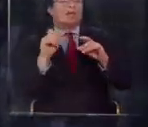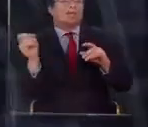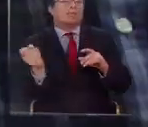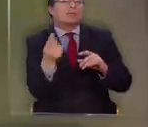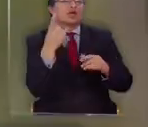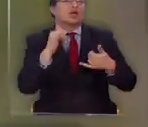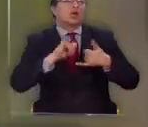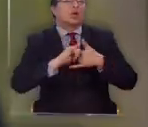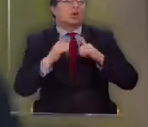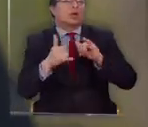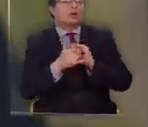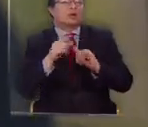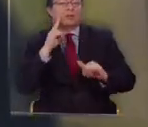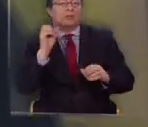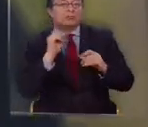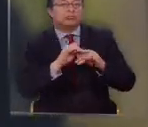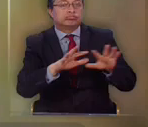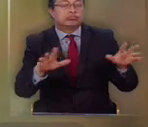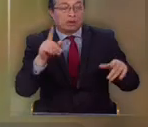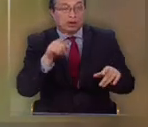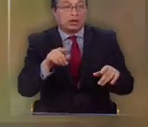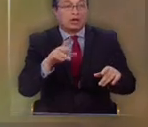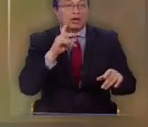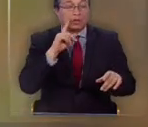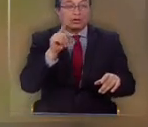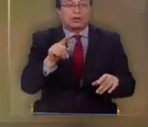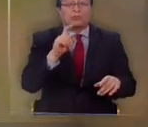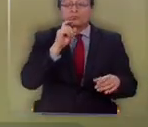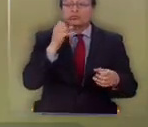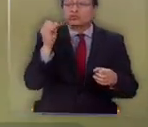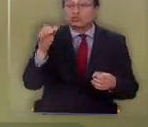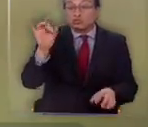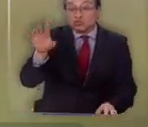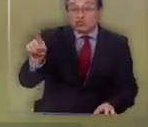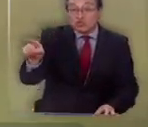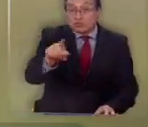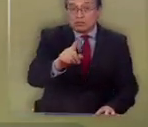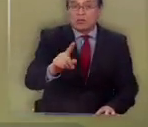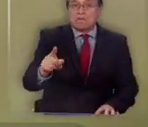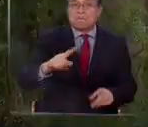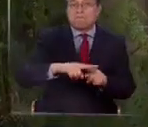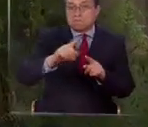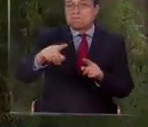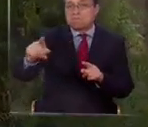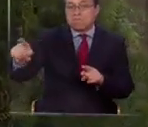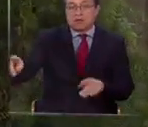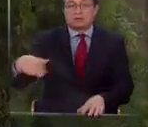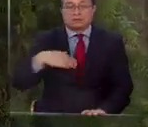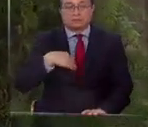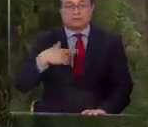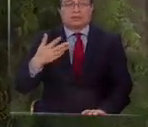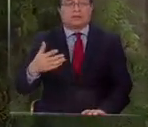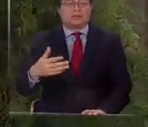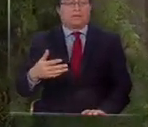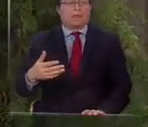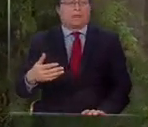adultos mayores quienes trataban de ubicarlo, no eran los únicos. Me mandaron